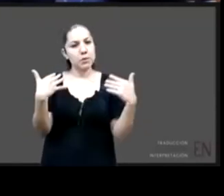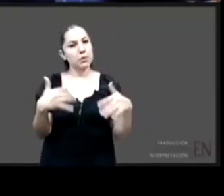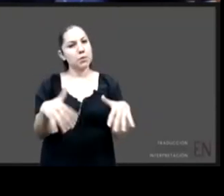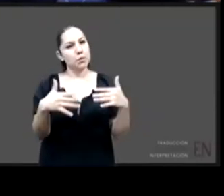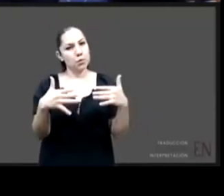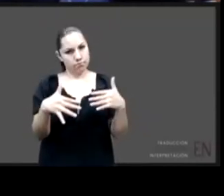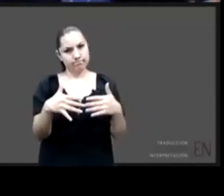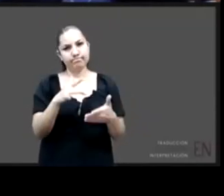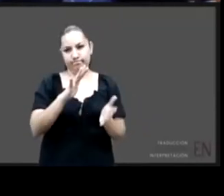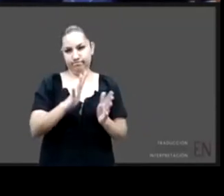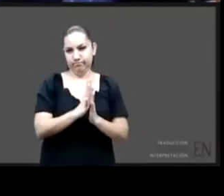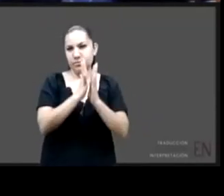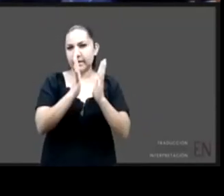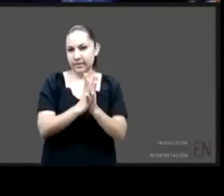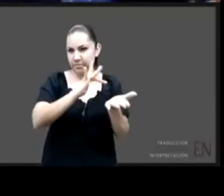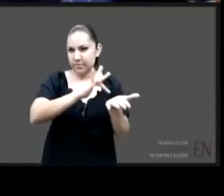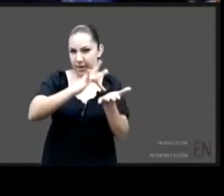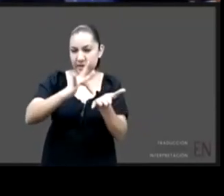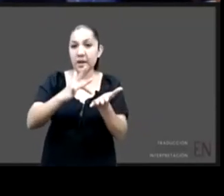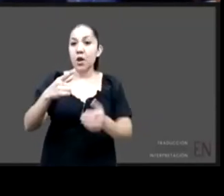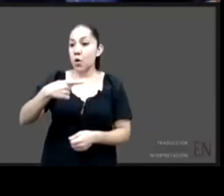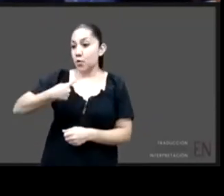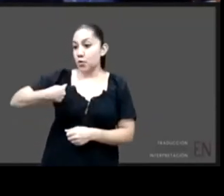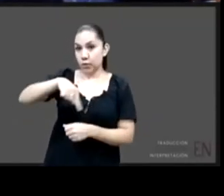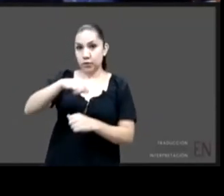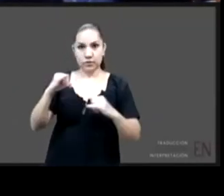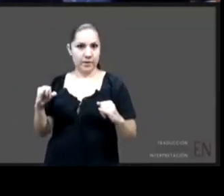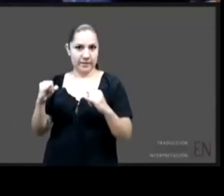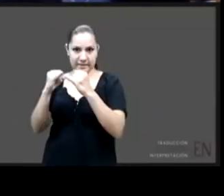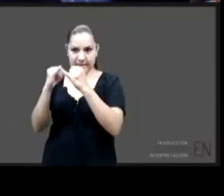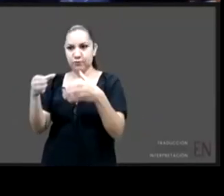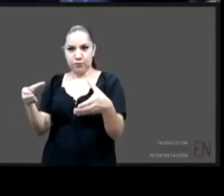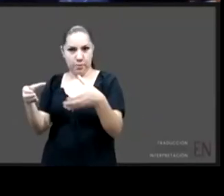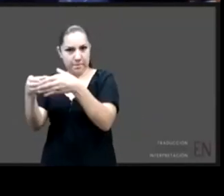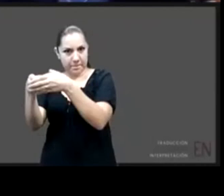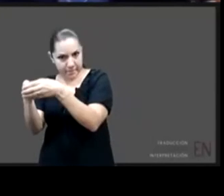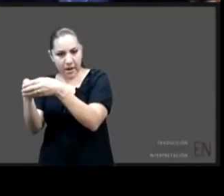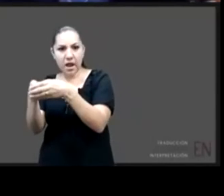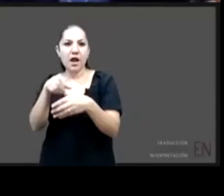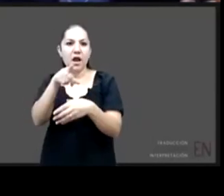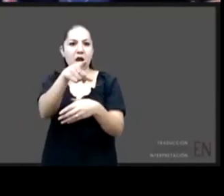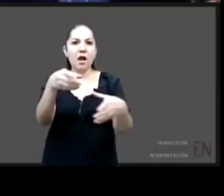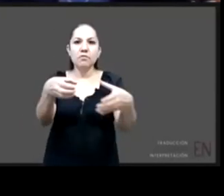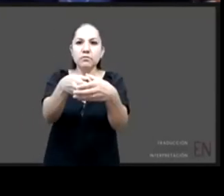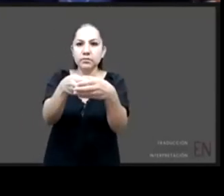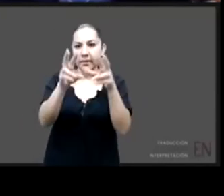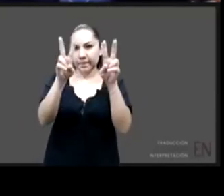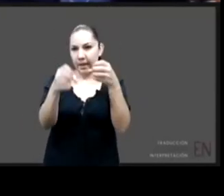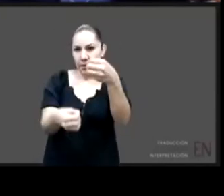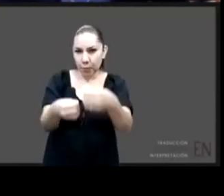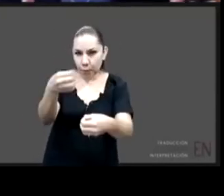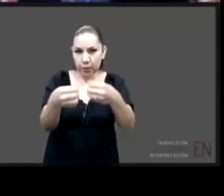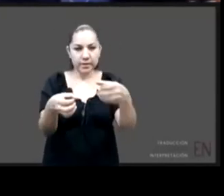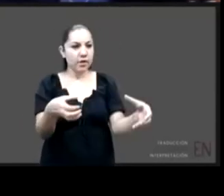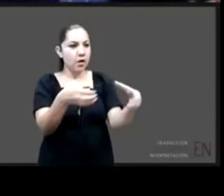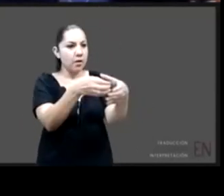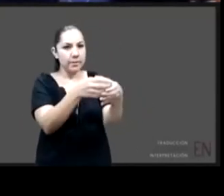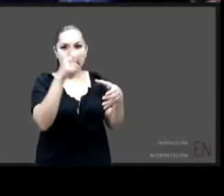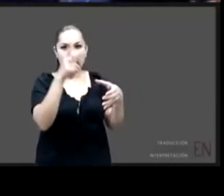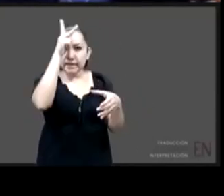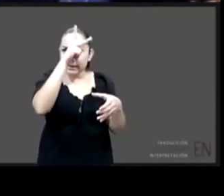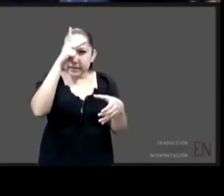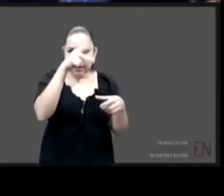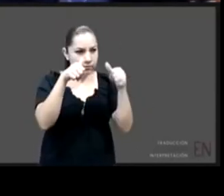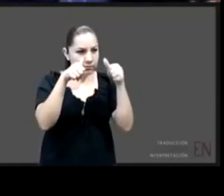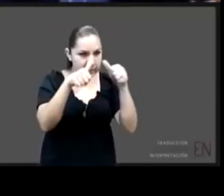desde lo institucional, lo jurídico, lo psicoterapéutico, los estándares internacionales también